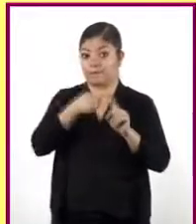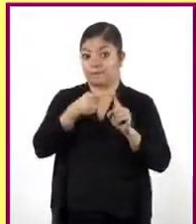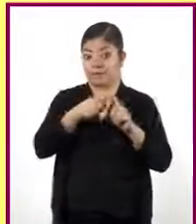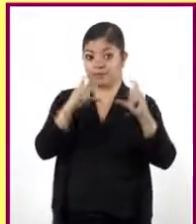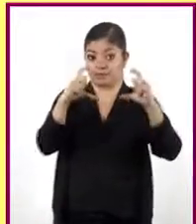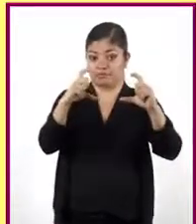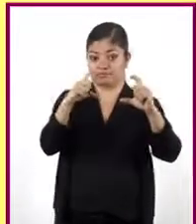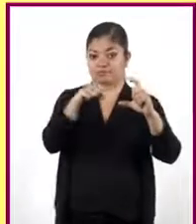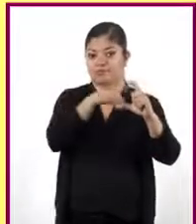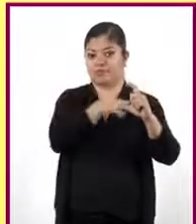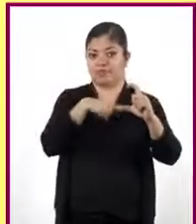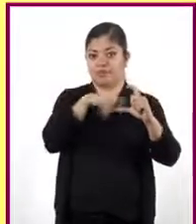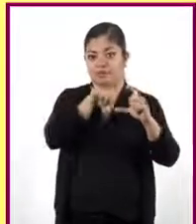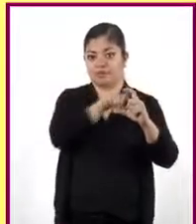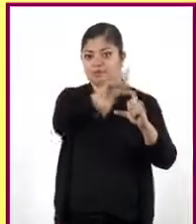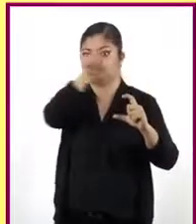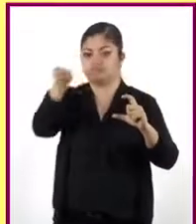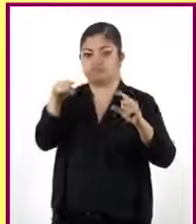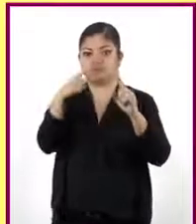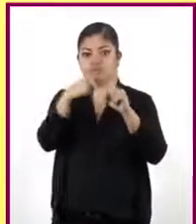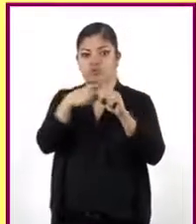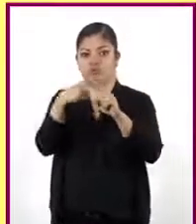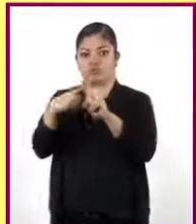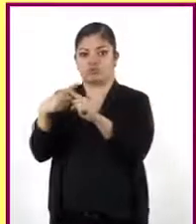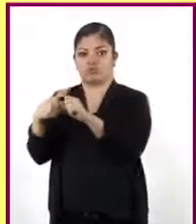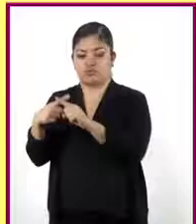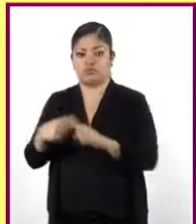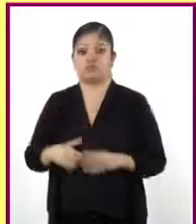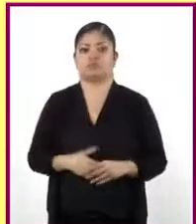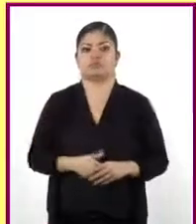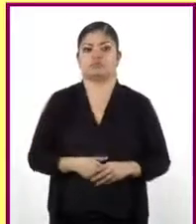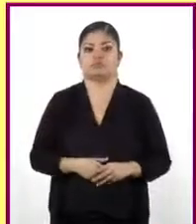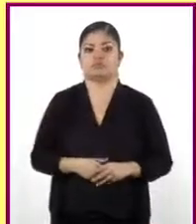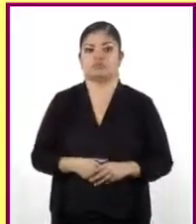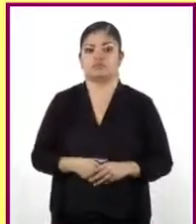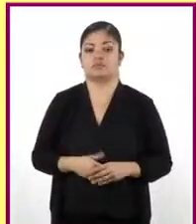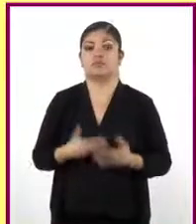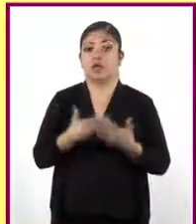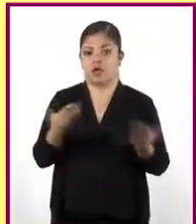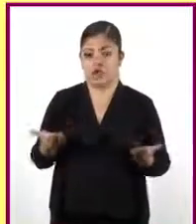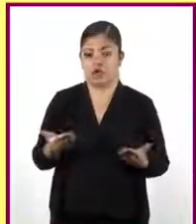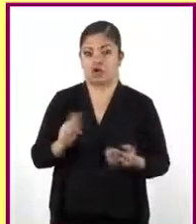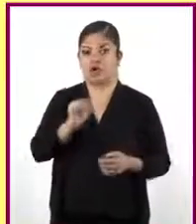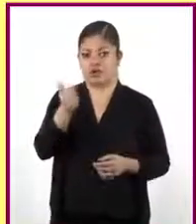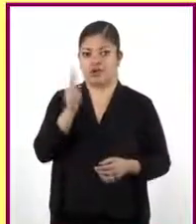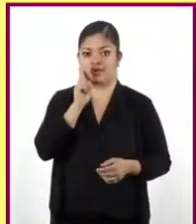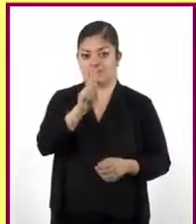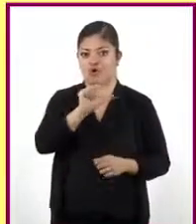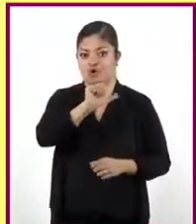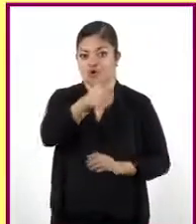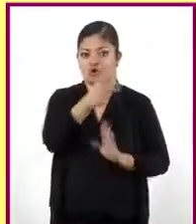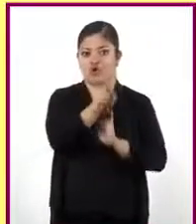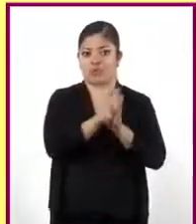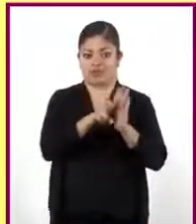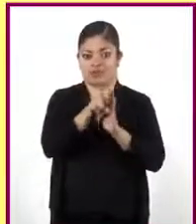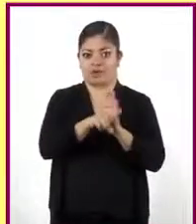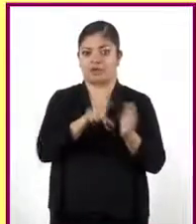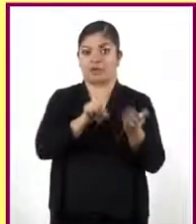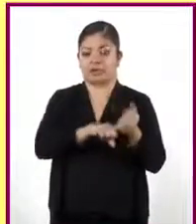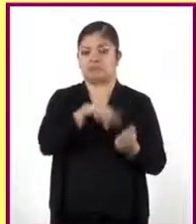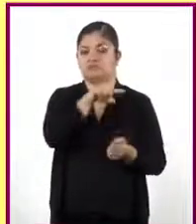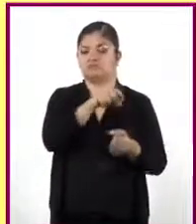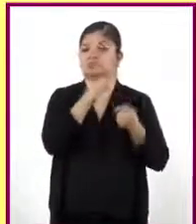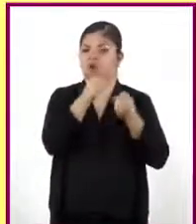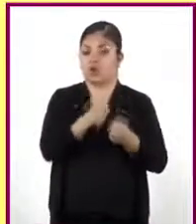multiplicar por todos los términos del segundo. Ahora acompáñenos a ver el siguiente video, a través del cual